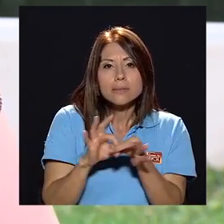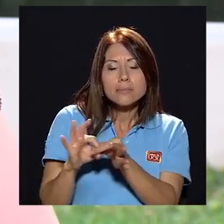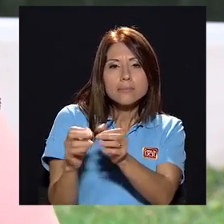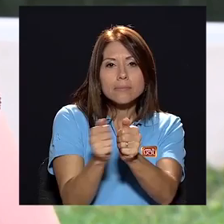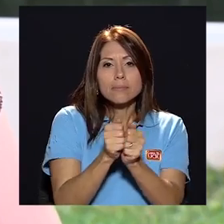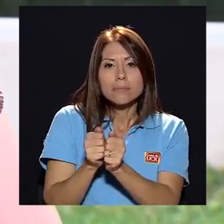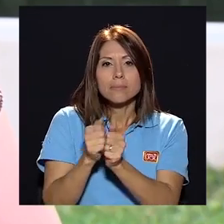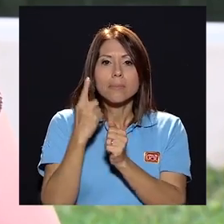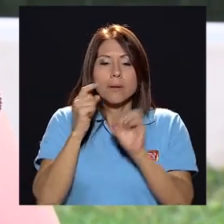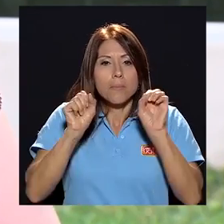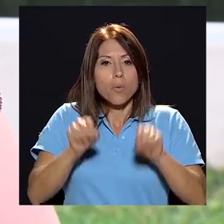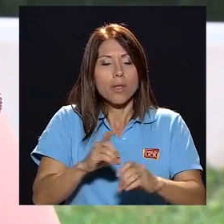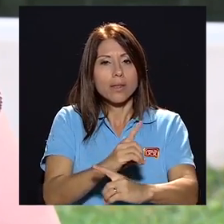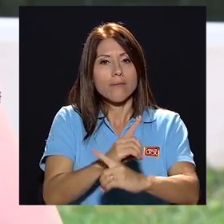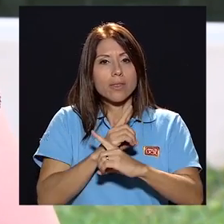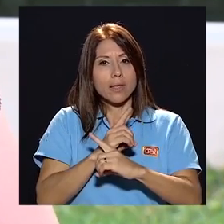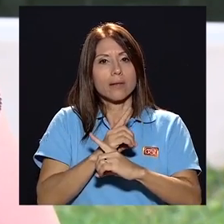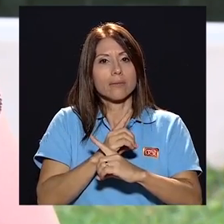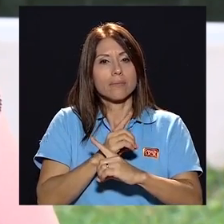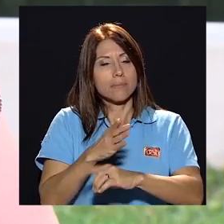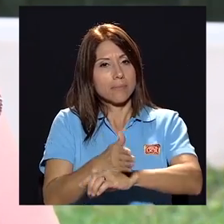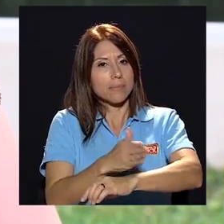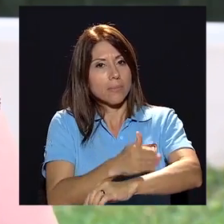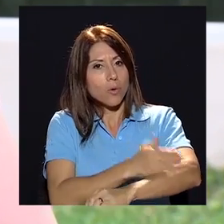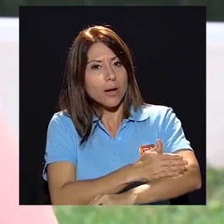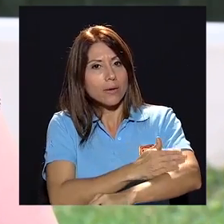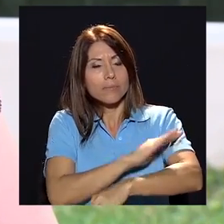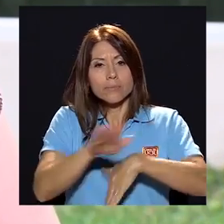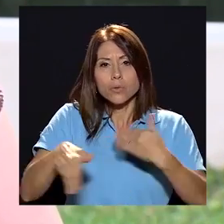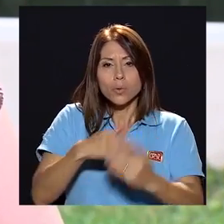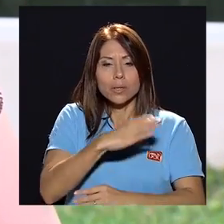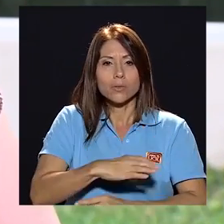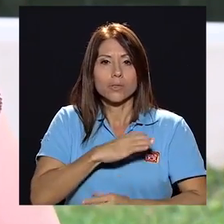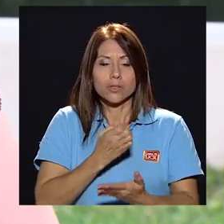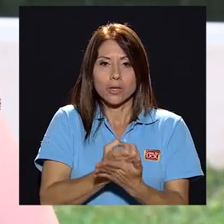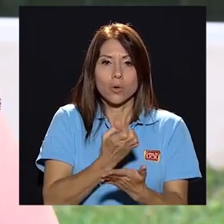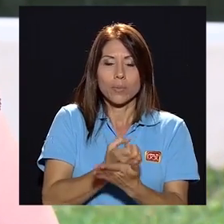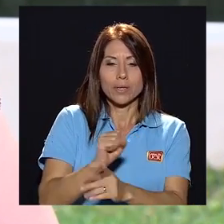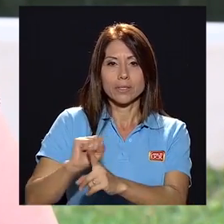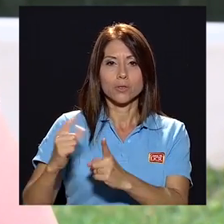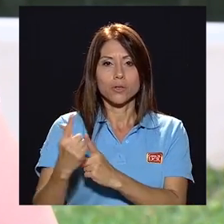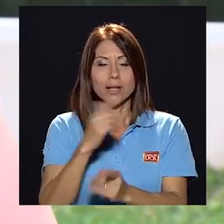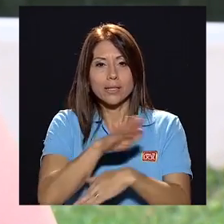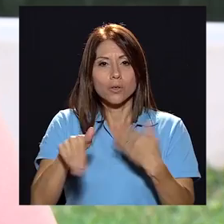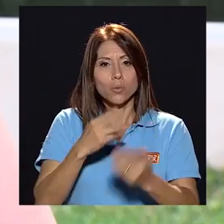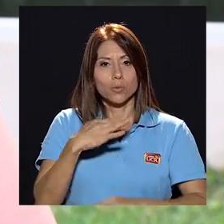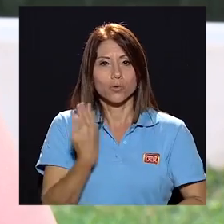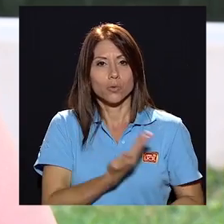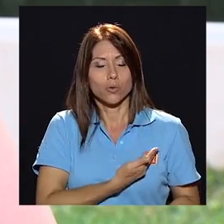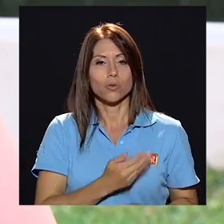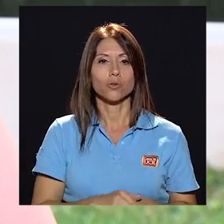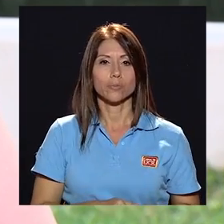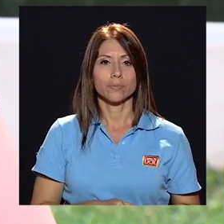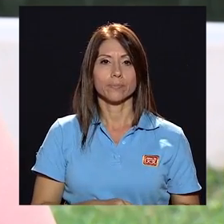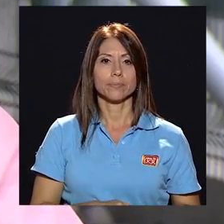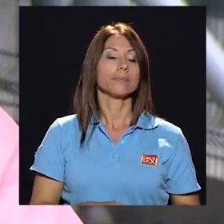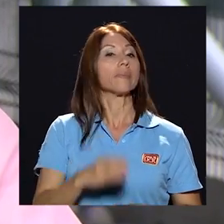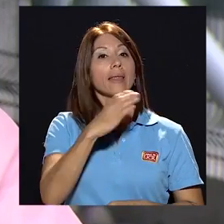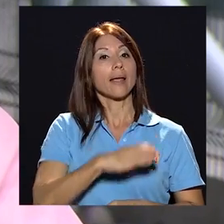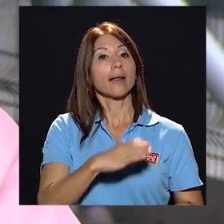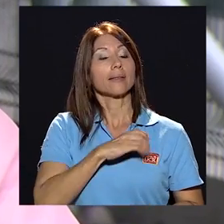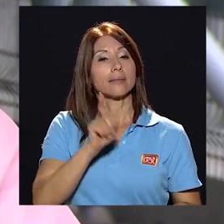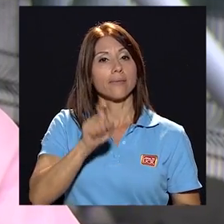para así poder defender mejorar todas las condiciones económicas y sociales de todos nosotros